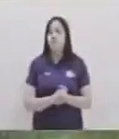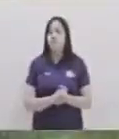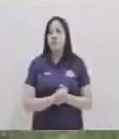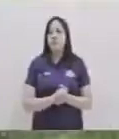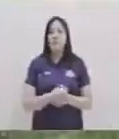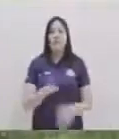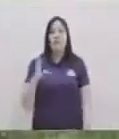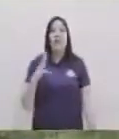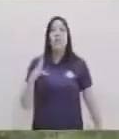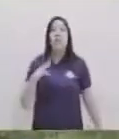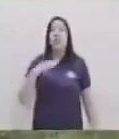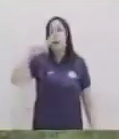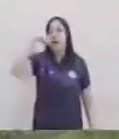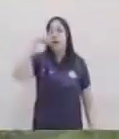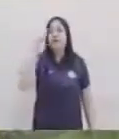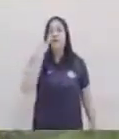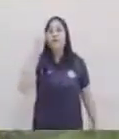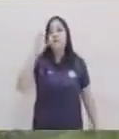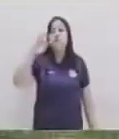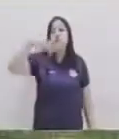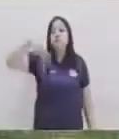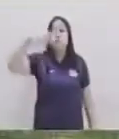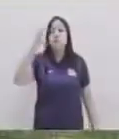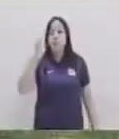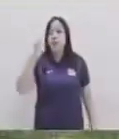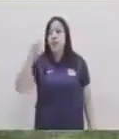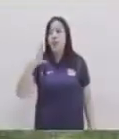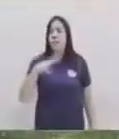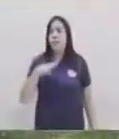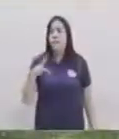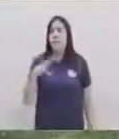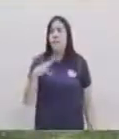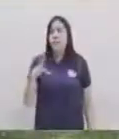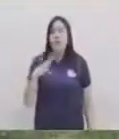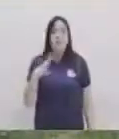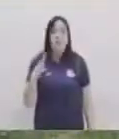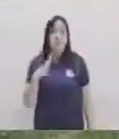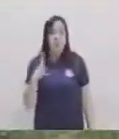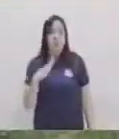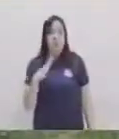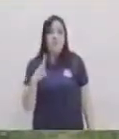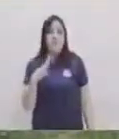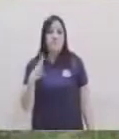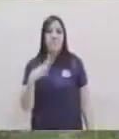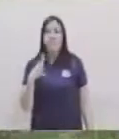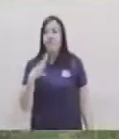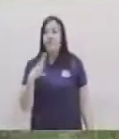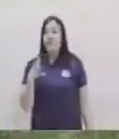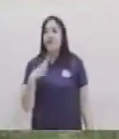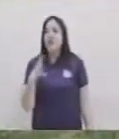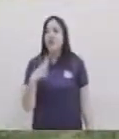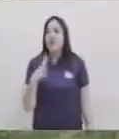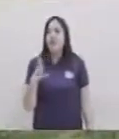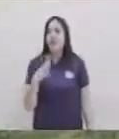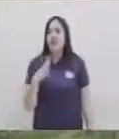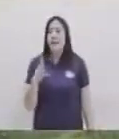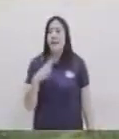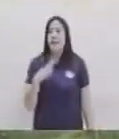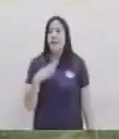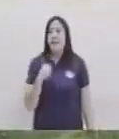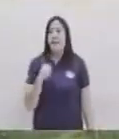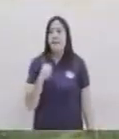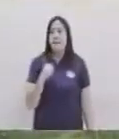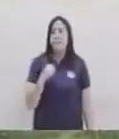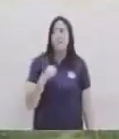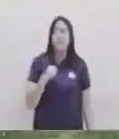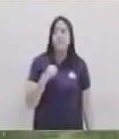y tienen es el pulgar el que golpea con los demás dedos cerrados en mi costado derecho del pecho 20